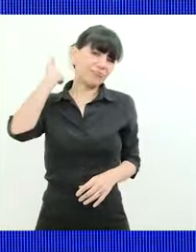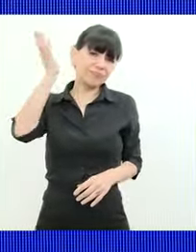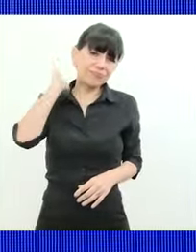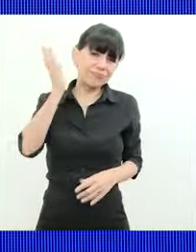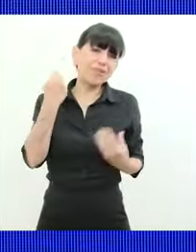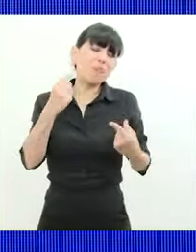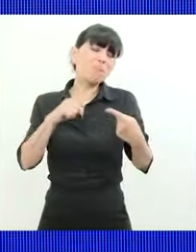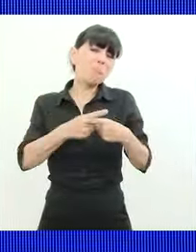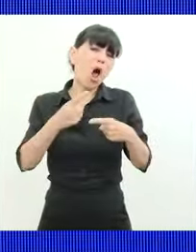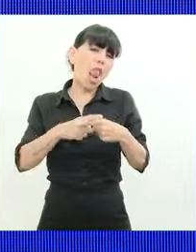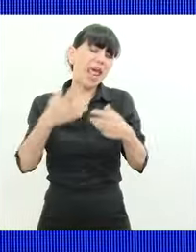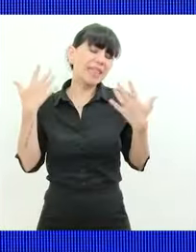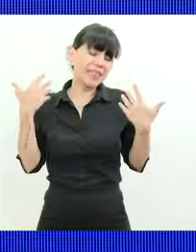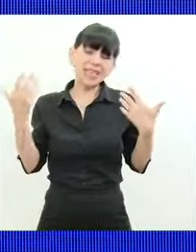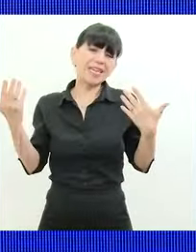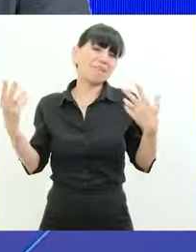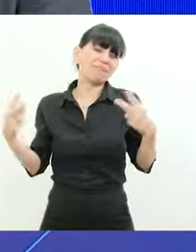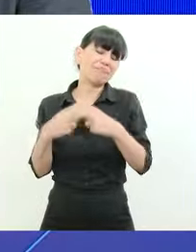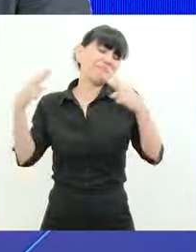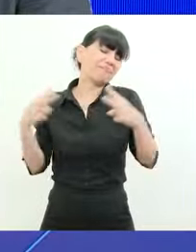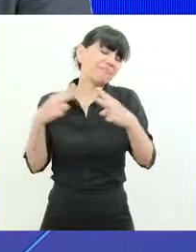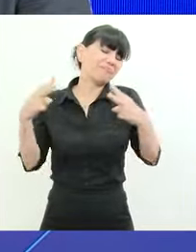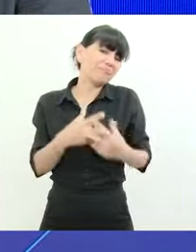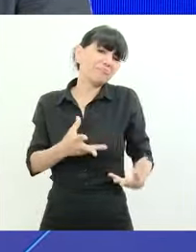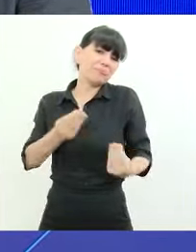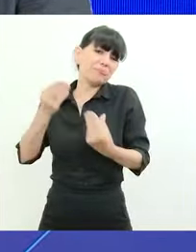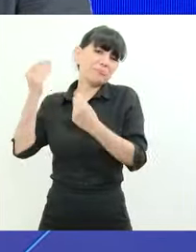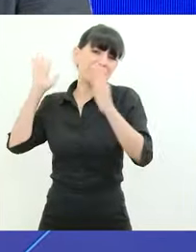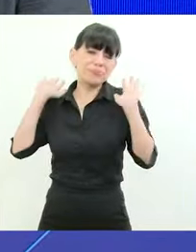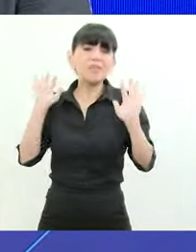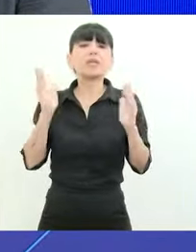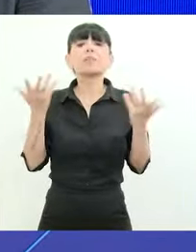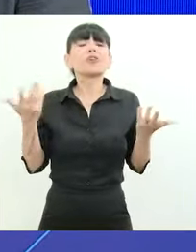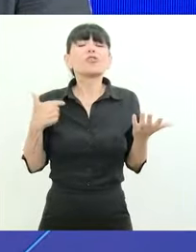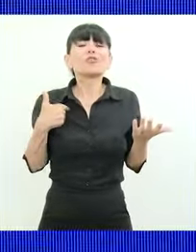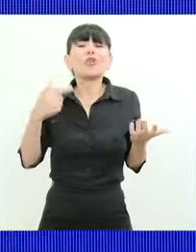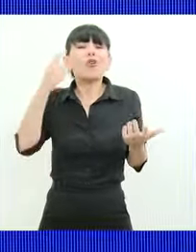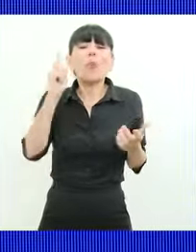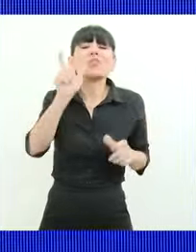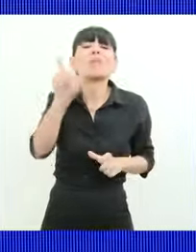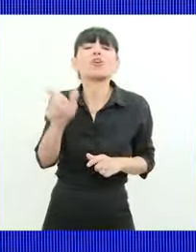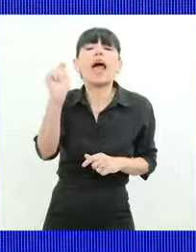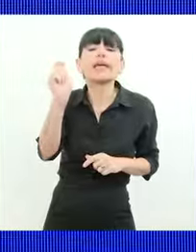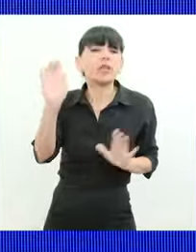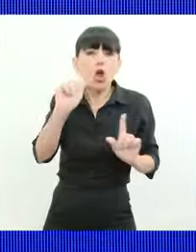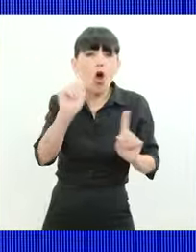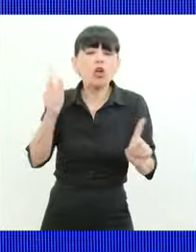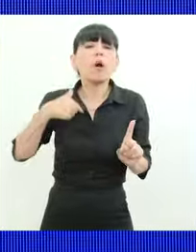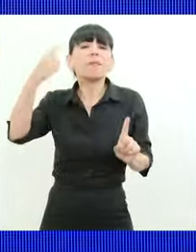argentina de haberme cruzado una y diez veces yo tengo que pensar en términos de desarrollo del país